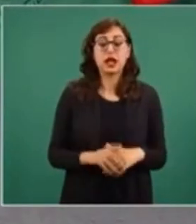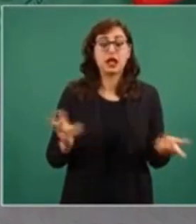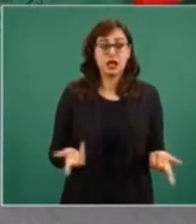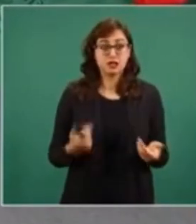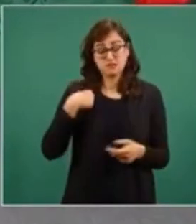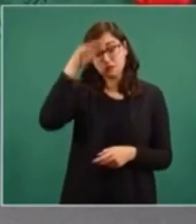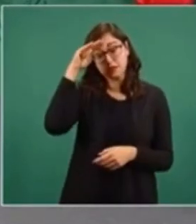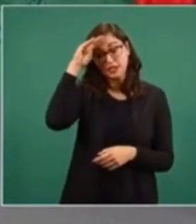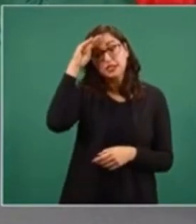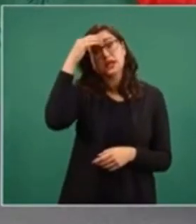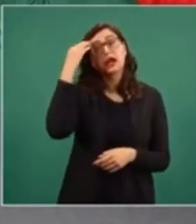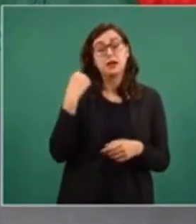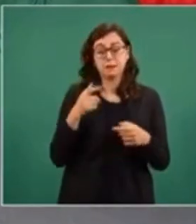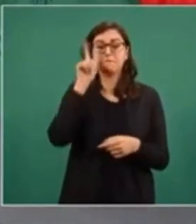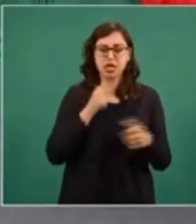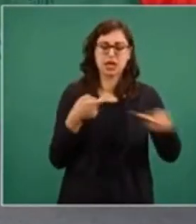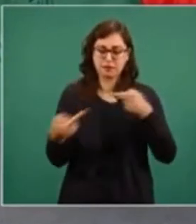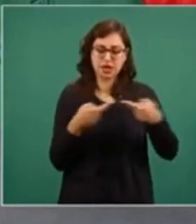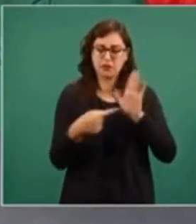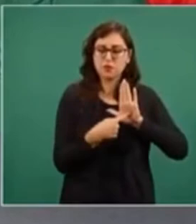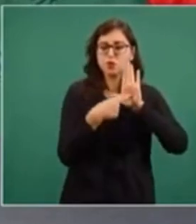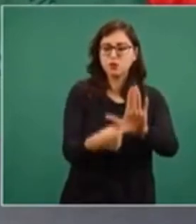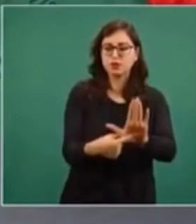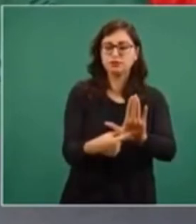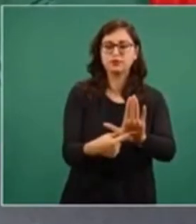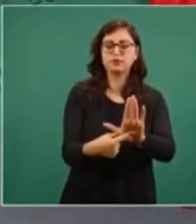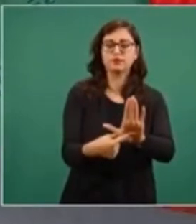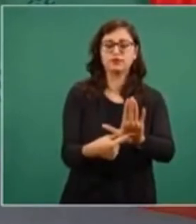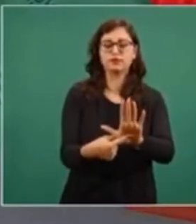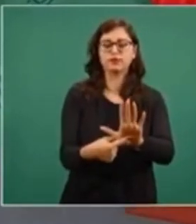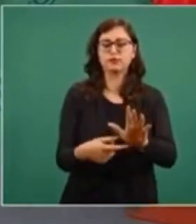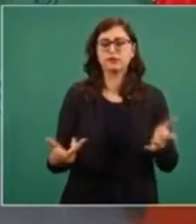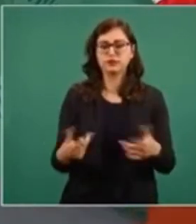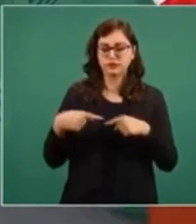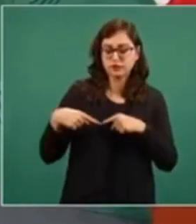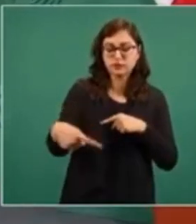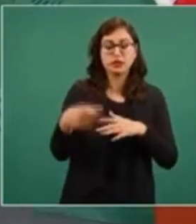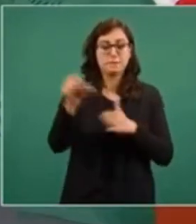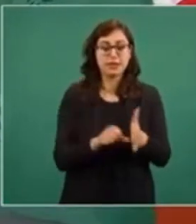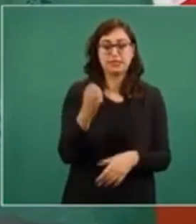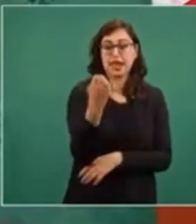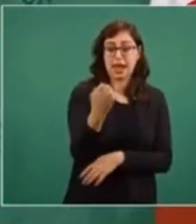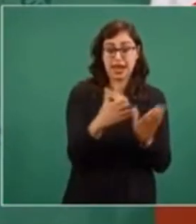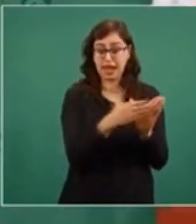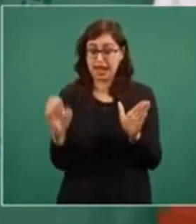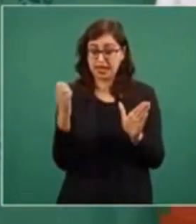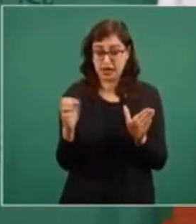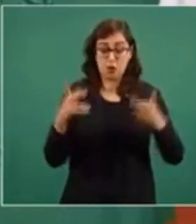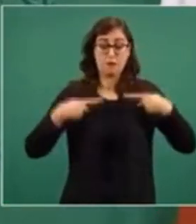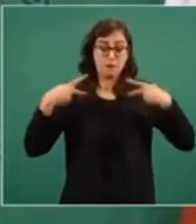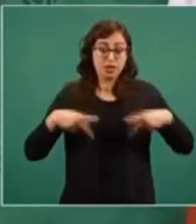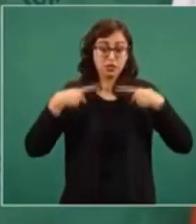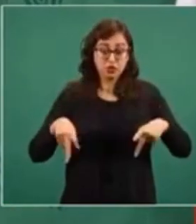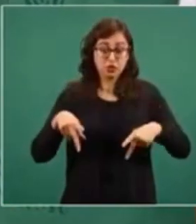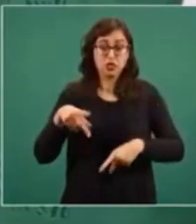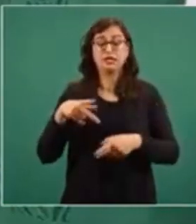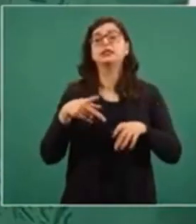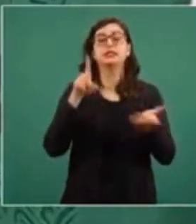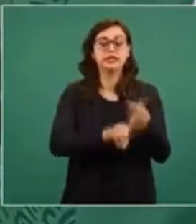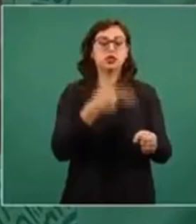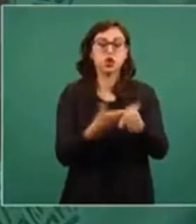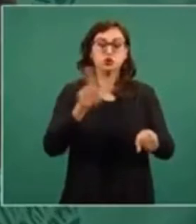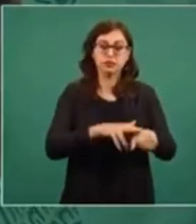que mañana se va a presentar de terminar de vacunar en este mes a todos los trabajadores de